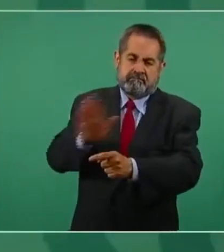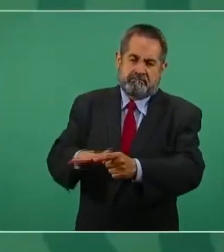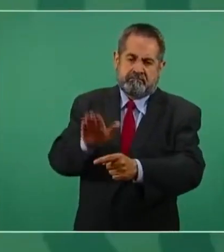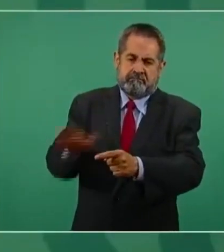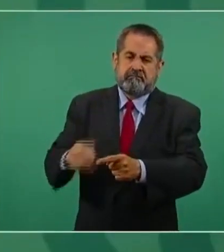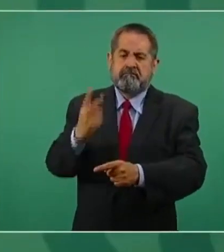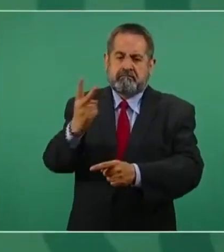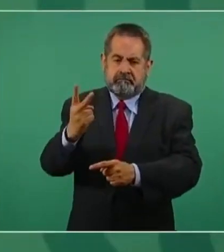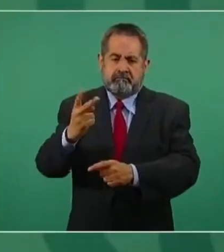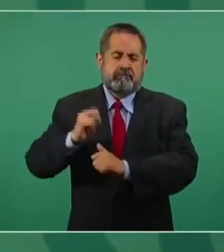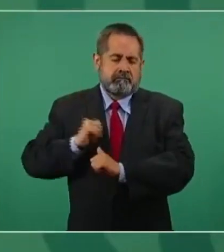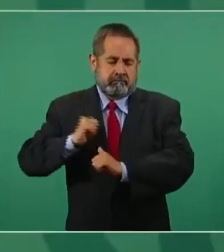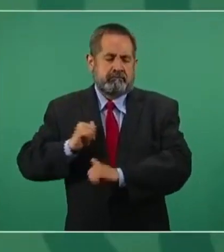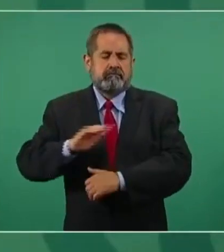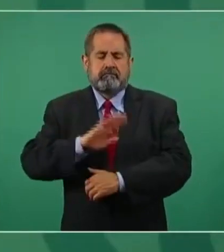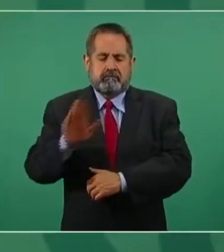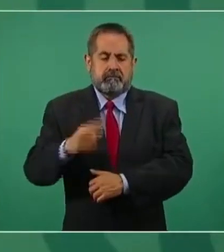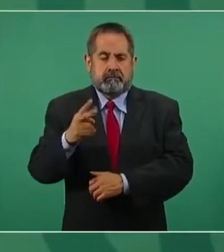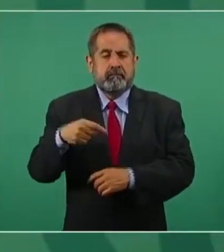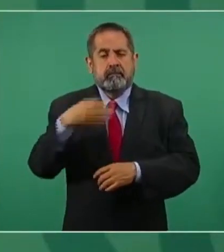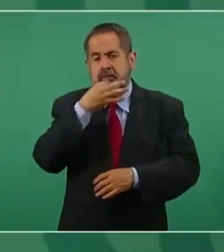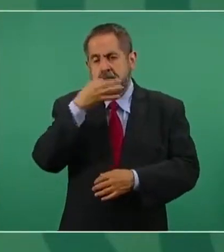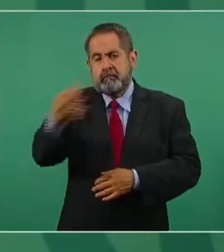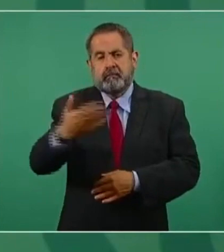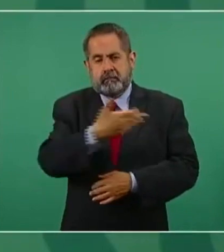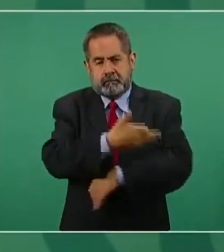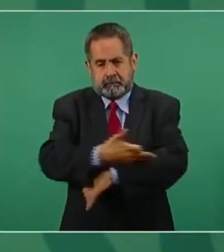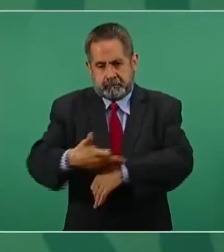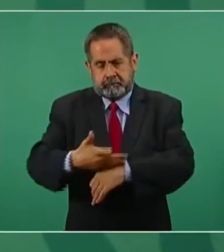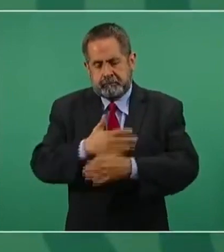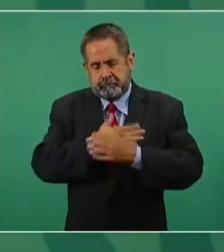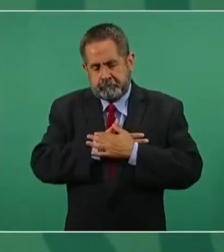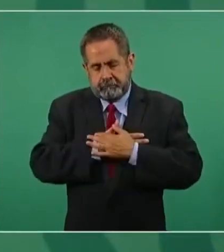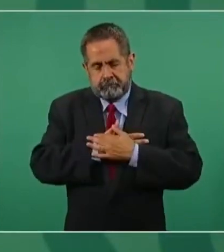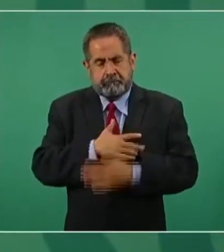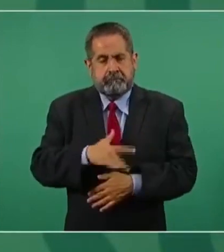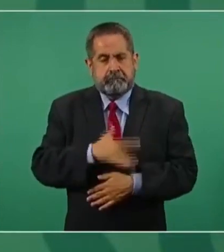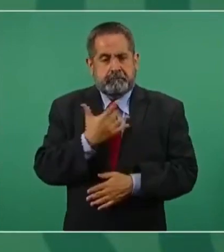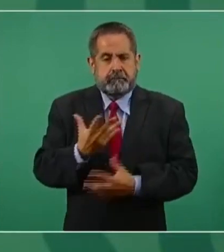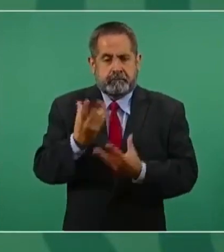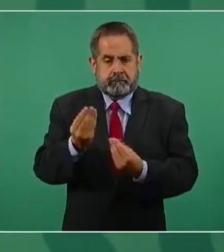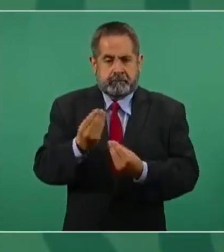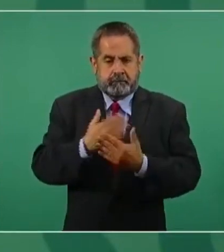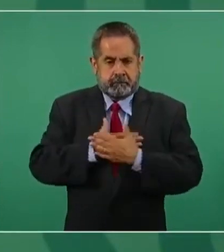a sus familiares mis condolencias, mi solidaridad.